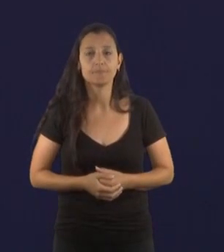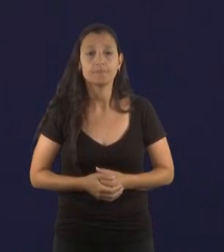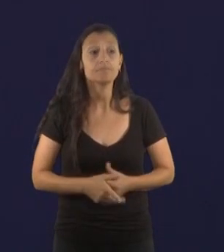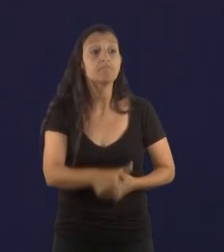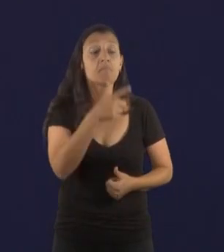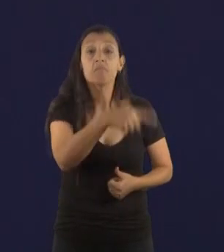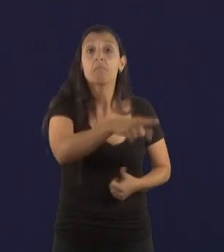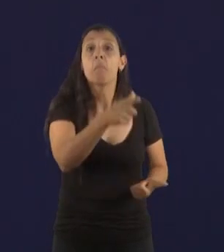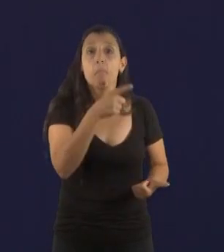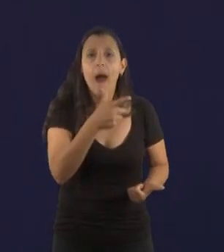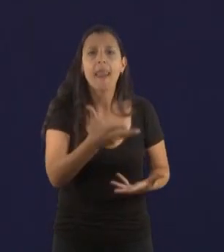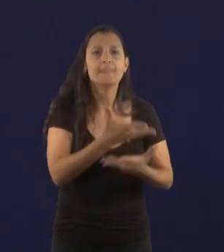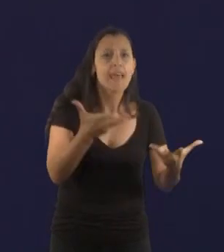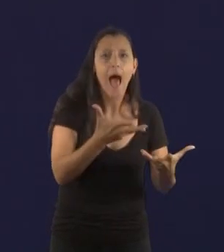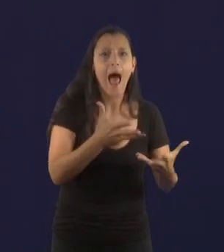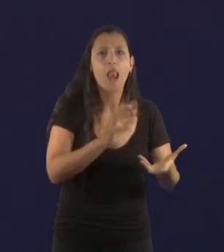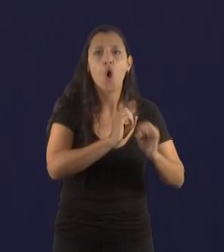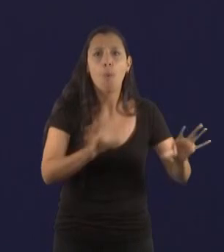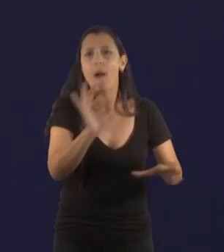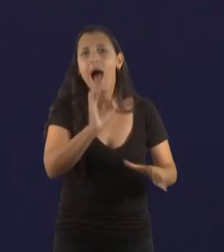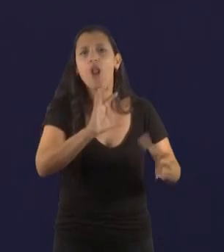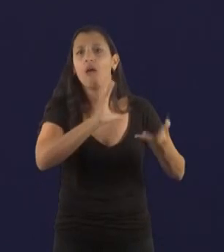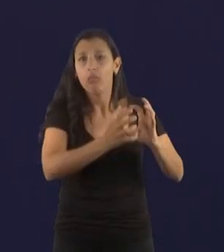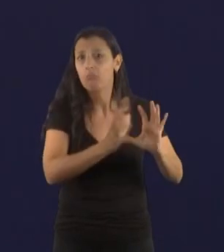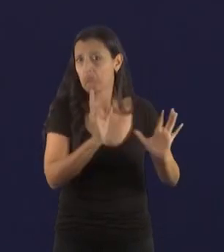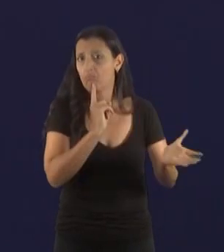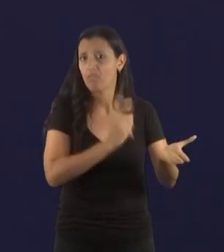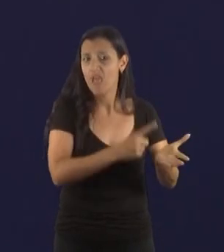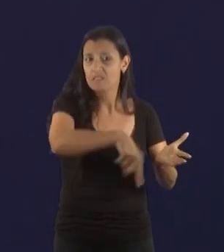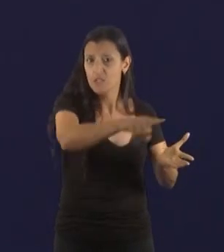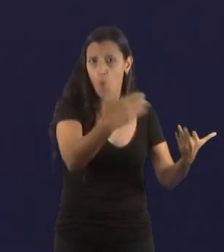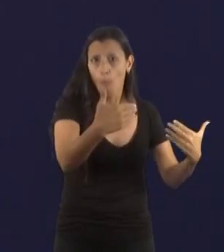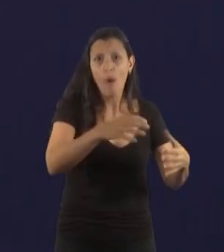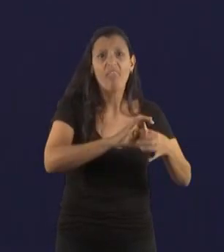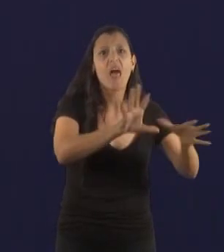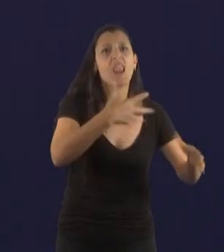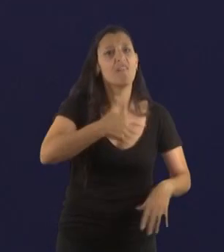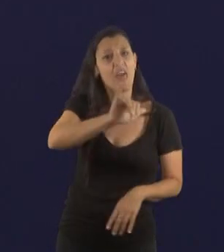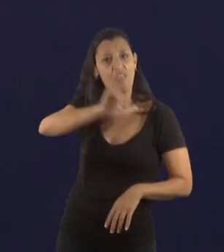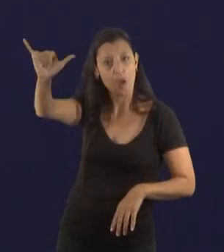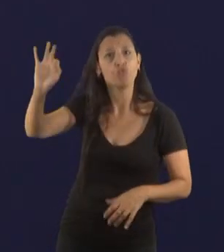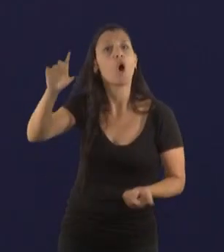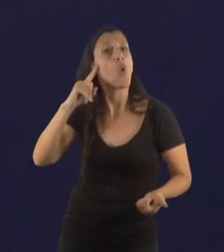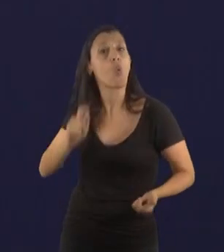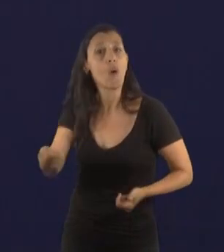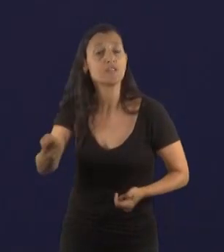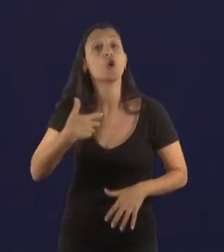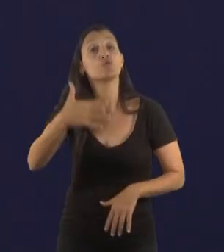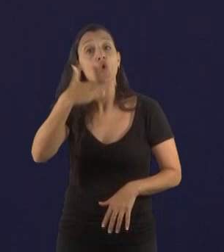haya que judicializar. Digo, no nos metemos en decisiones ajenas. Entiendo que la Secretaría de Trabajo